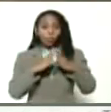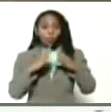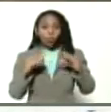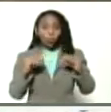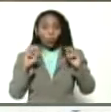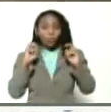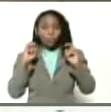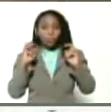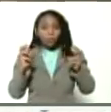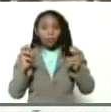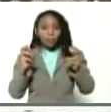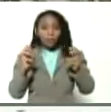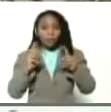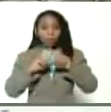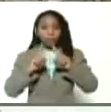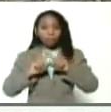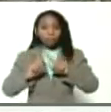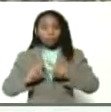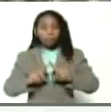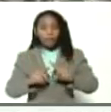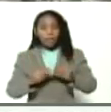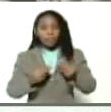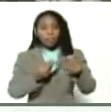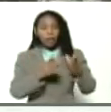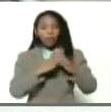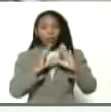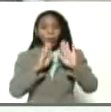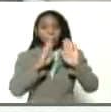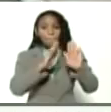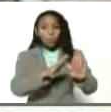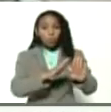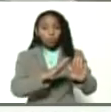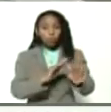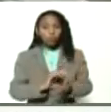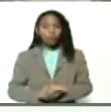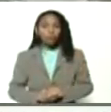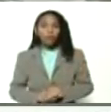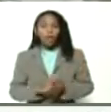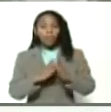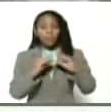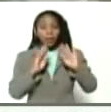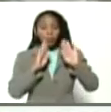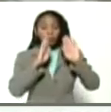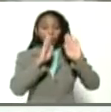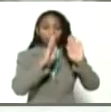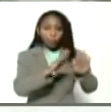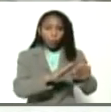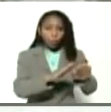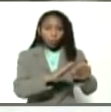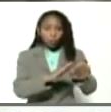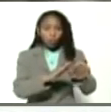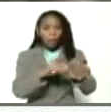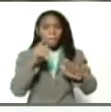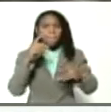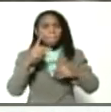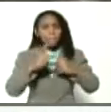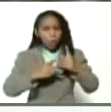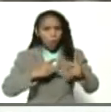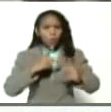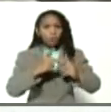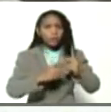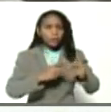en toda su diversidad y darle todo el apoyo darle todo el apoyo productivo